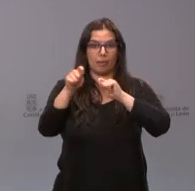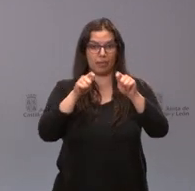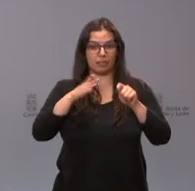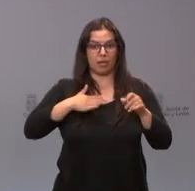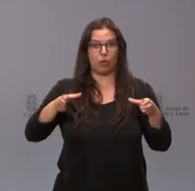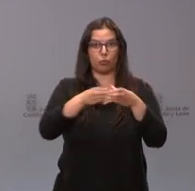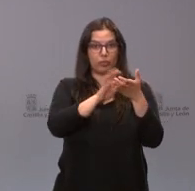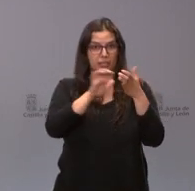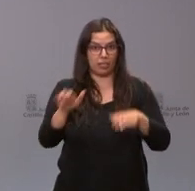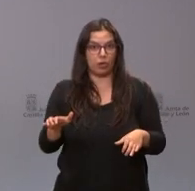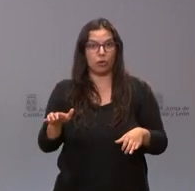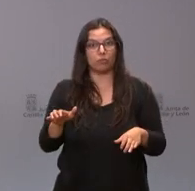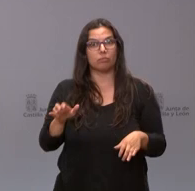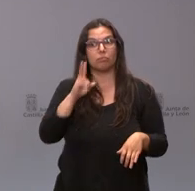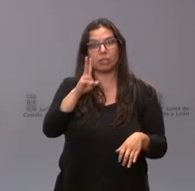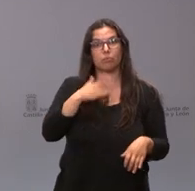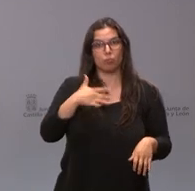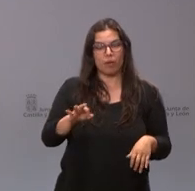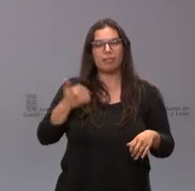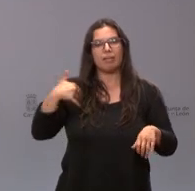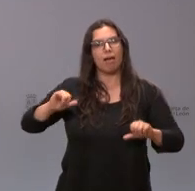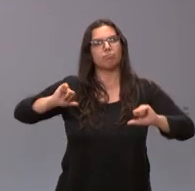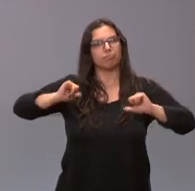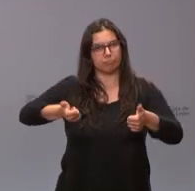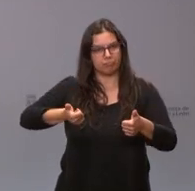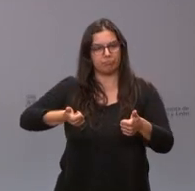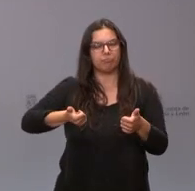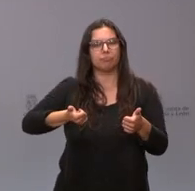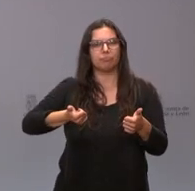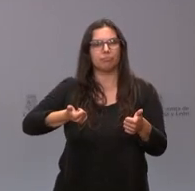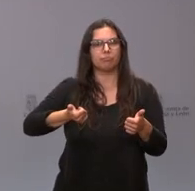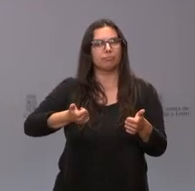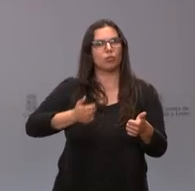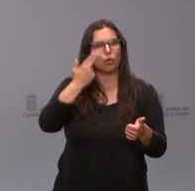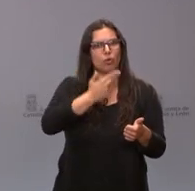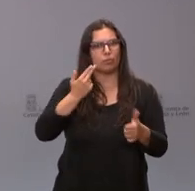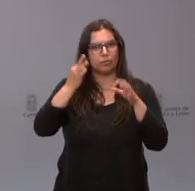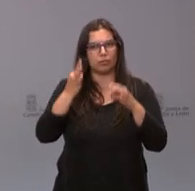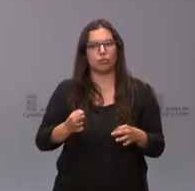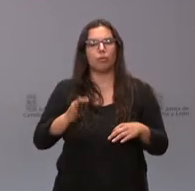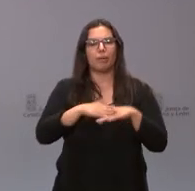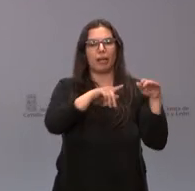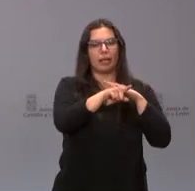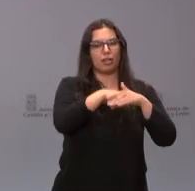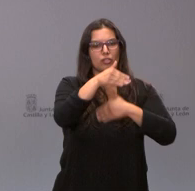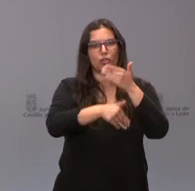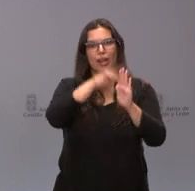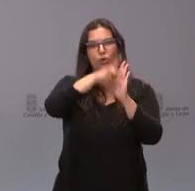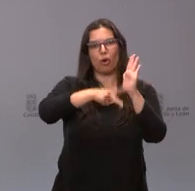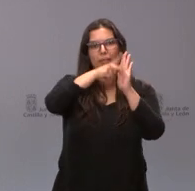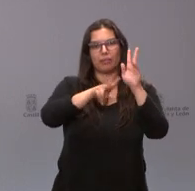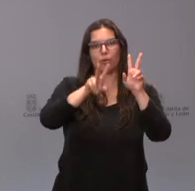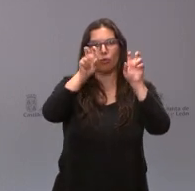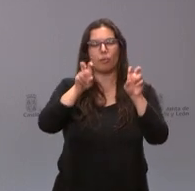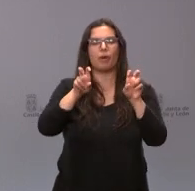Castilla y León que está a su disposición. Se ha iniciado ya, como habíamos prometido, el trámite para la nueva normativa en materia de